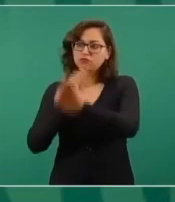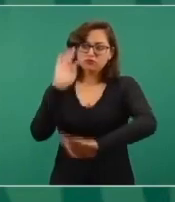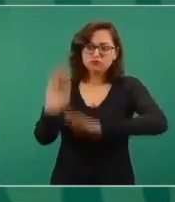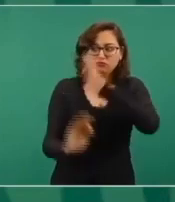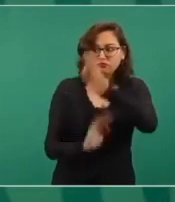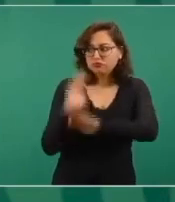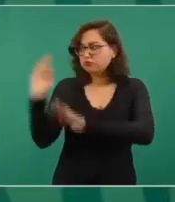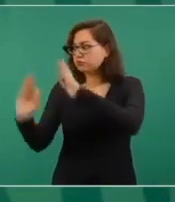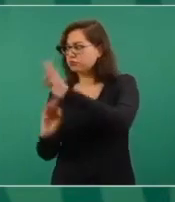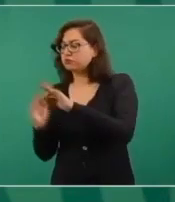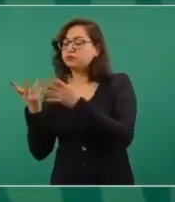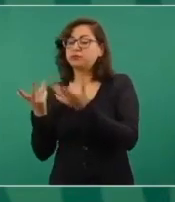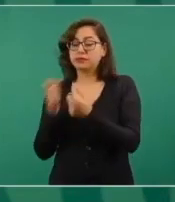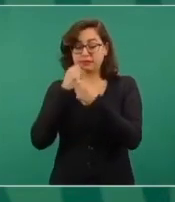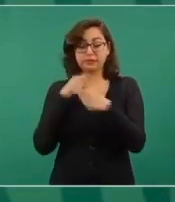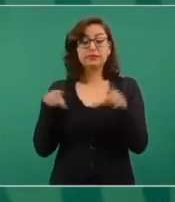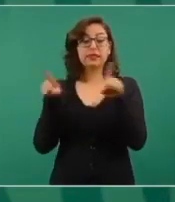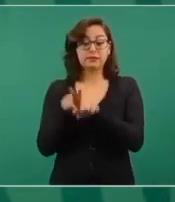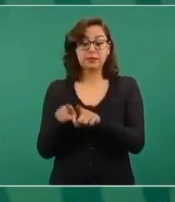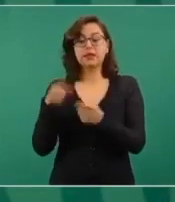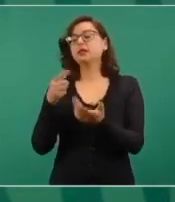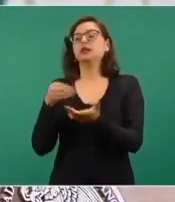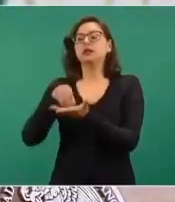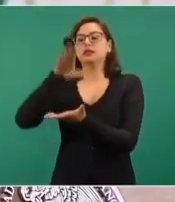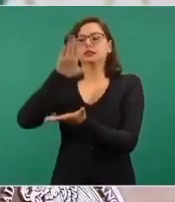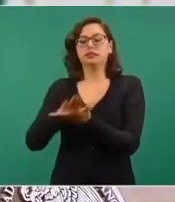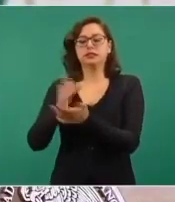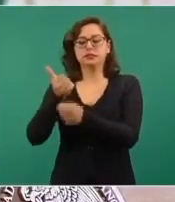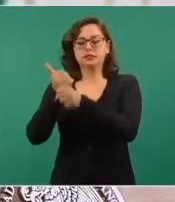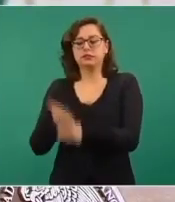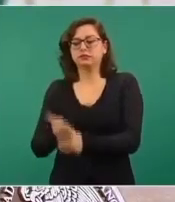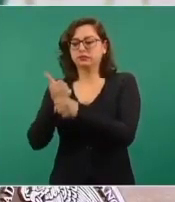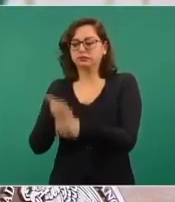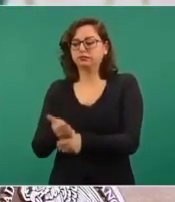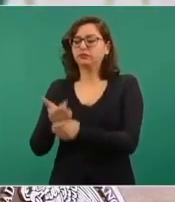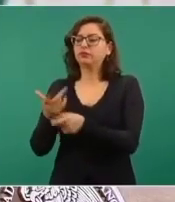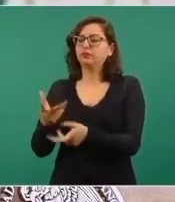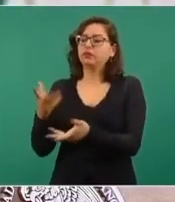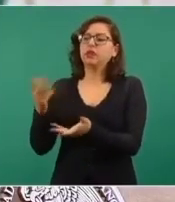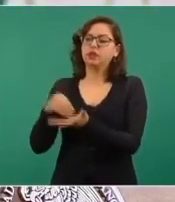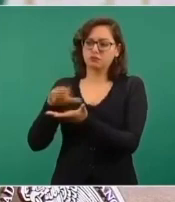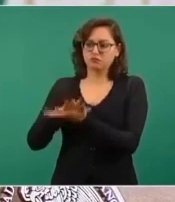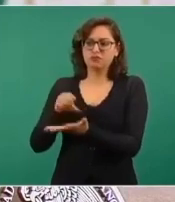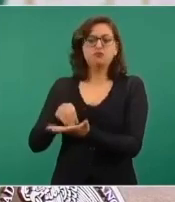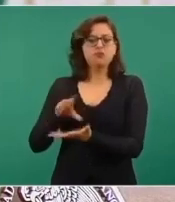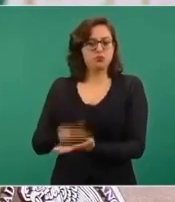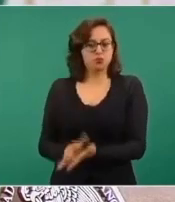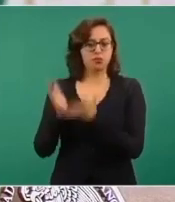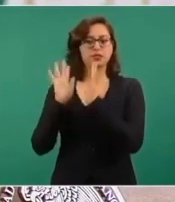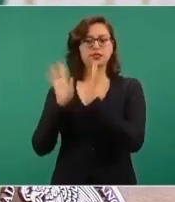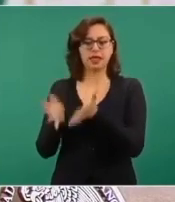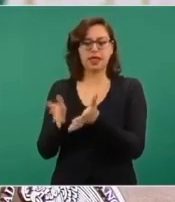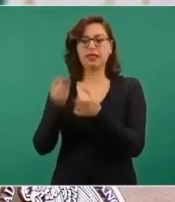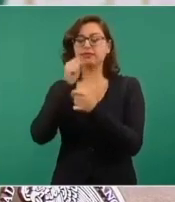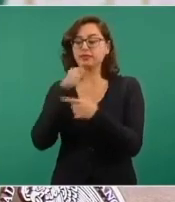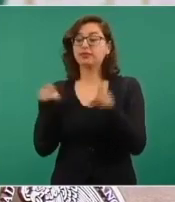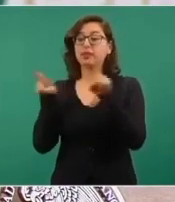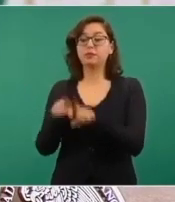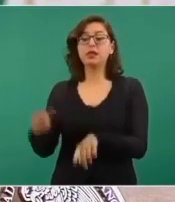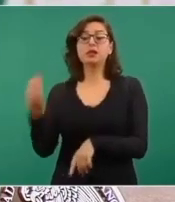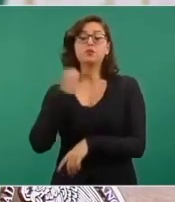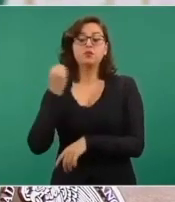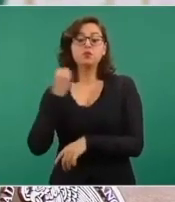de condición de víctimas, el Registro Nacional de Víctimas de la Comisión de Cultura de Atención a Víctimas, se les ha brindado atención jurídica,